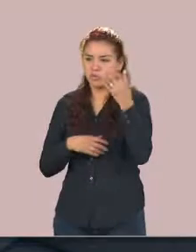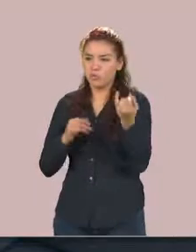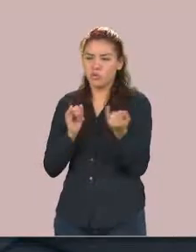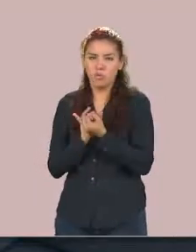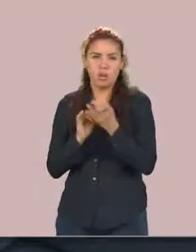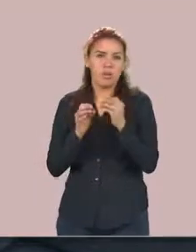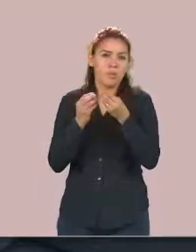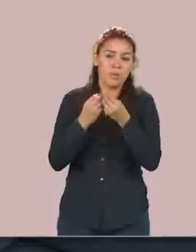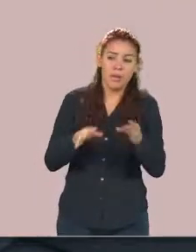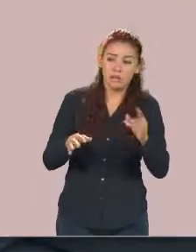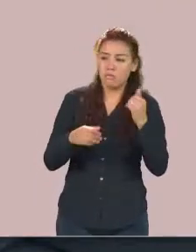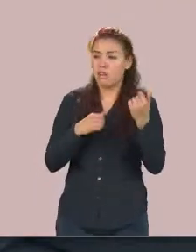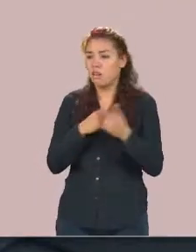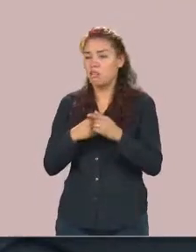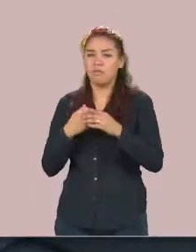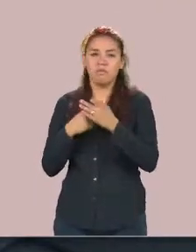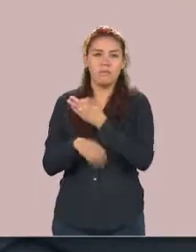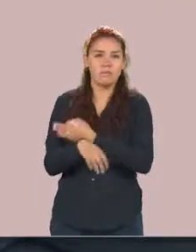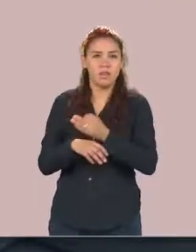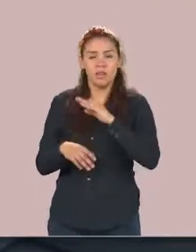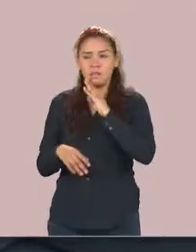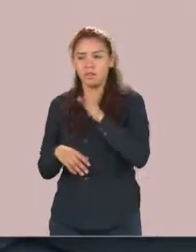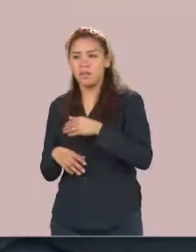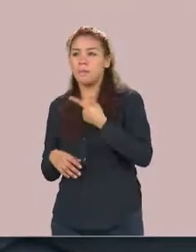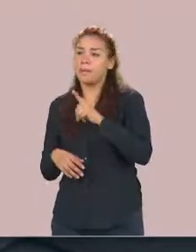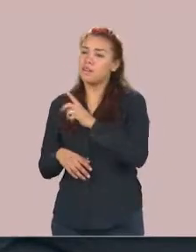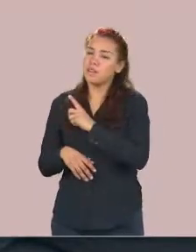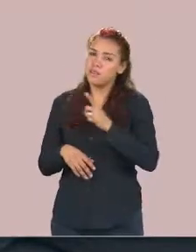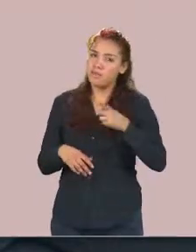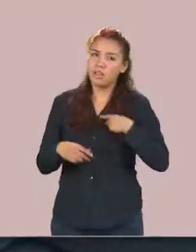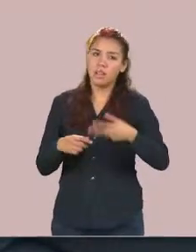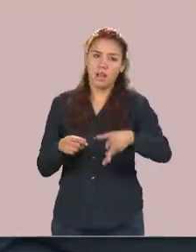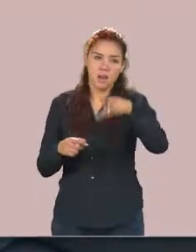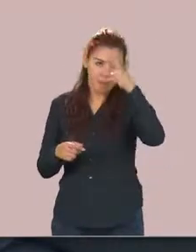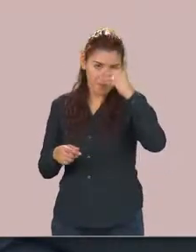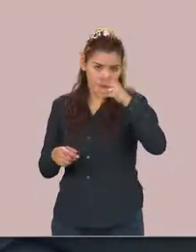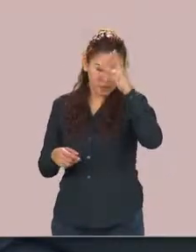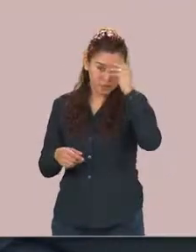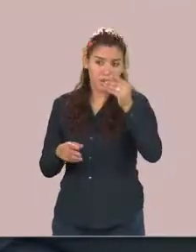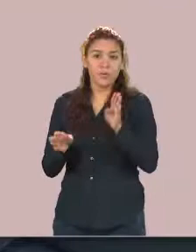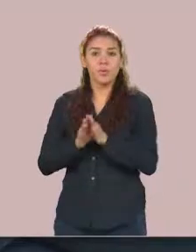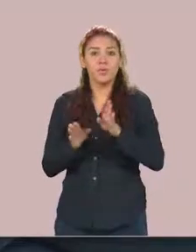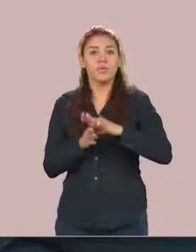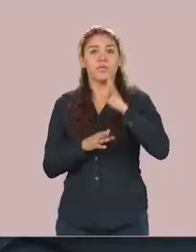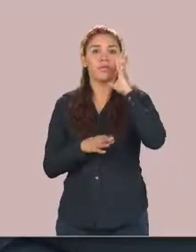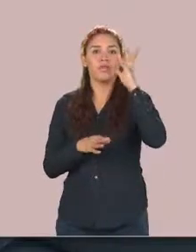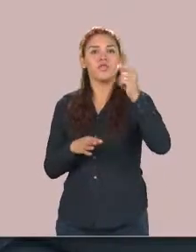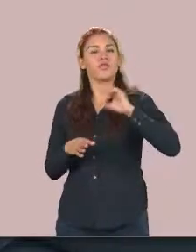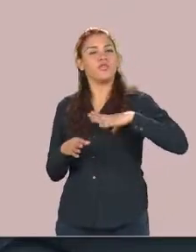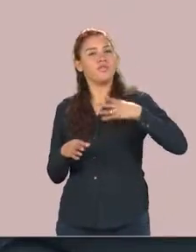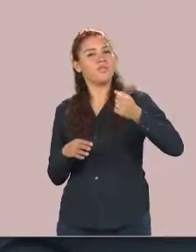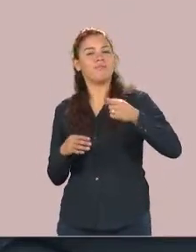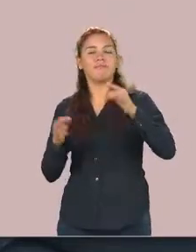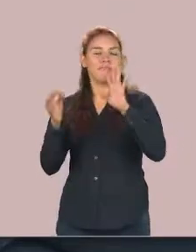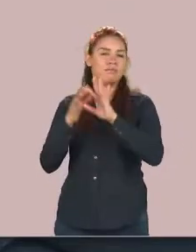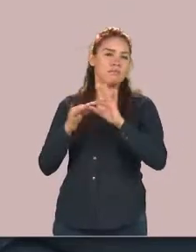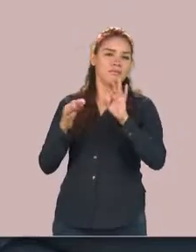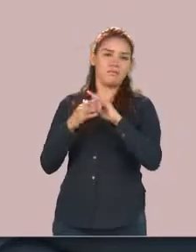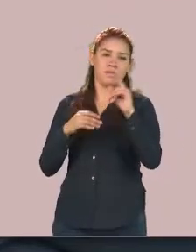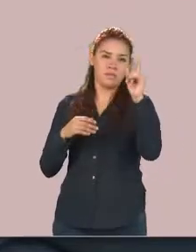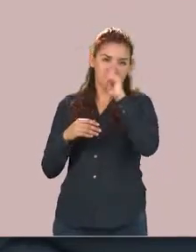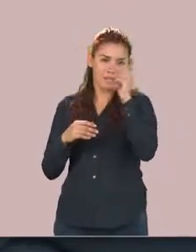pero que hay que aprender a cómo superar esa situación para que en un momento dado esa experiencia